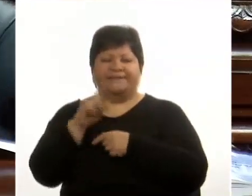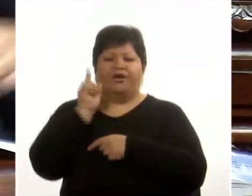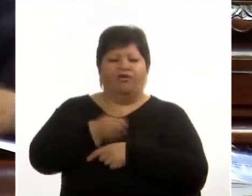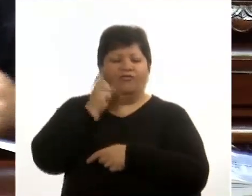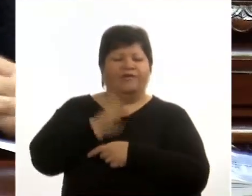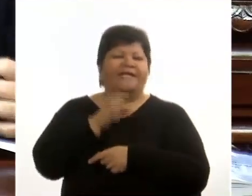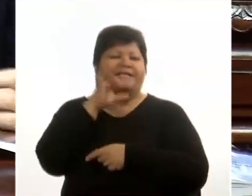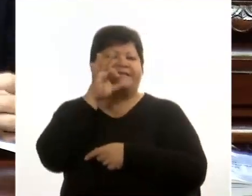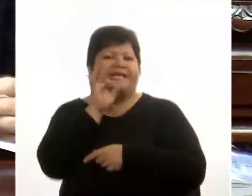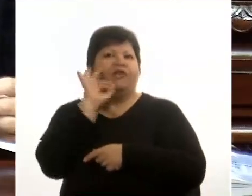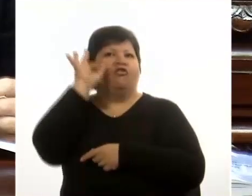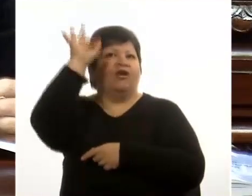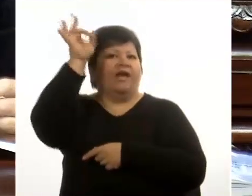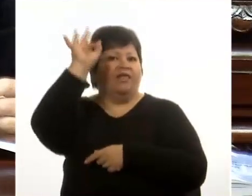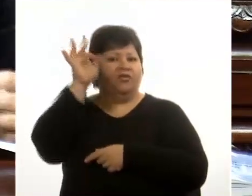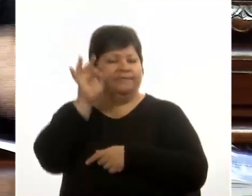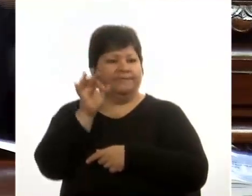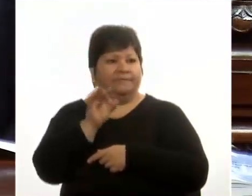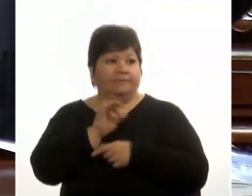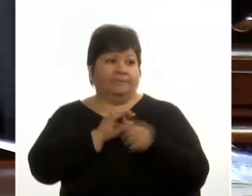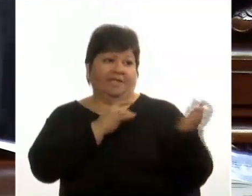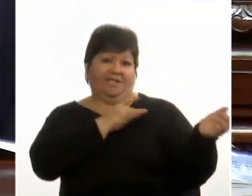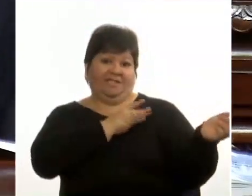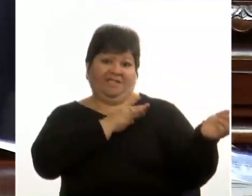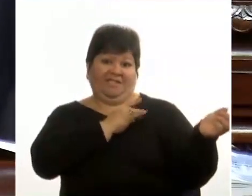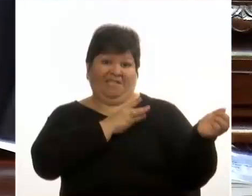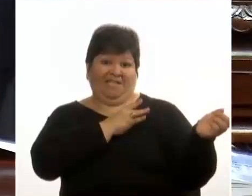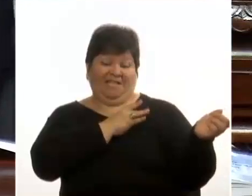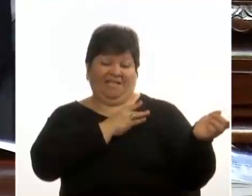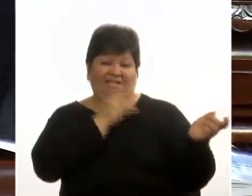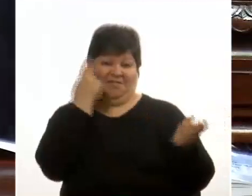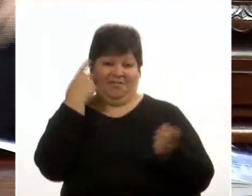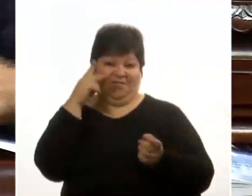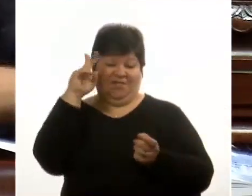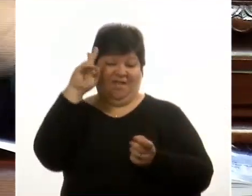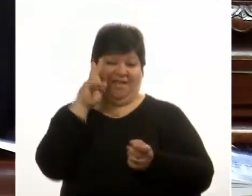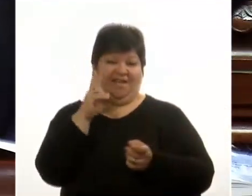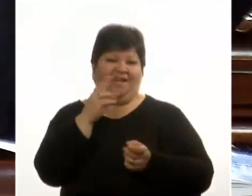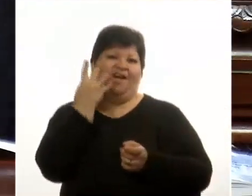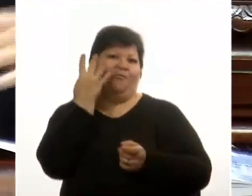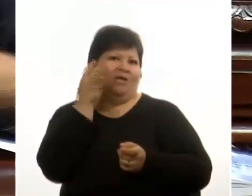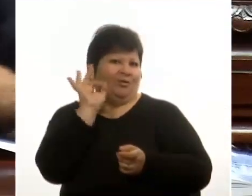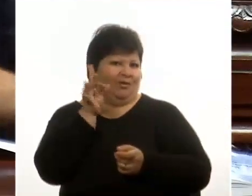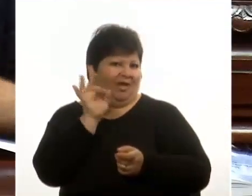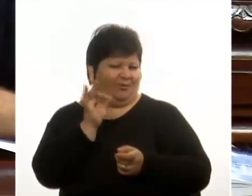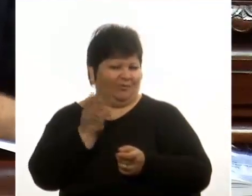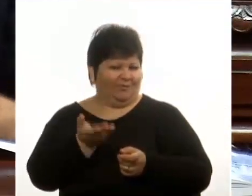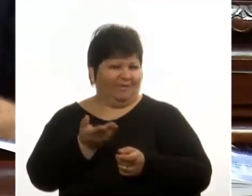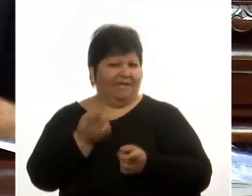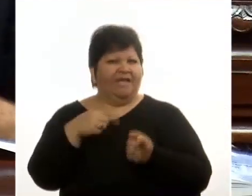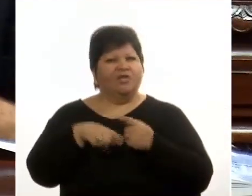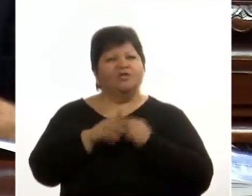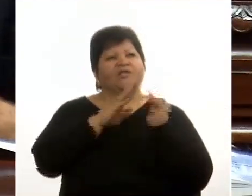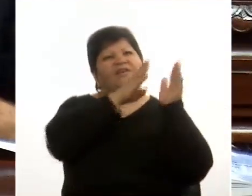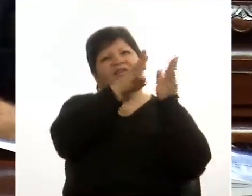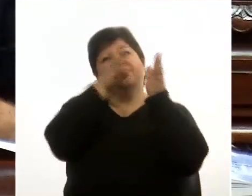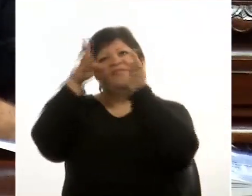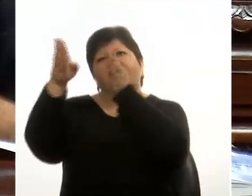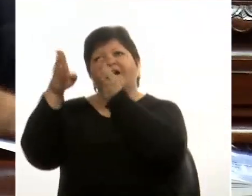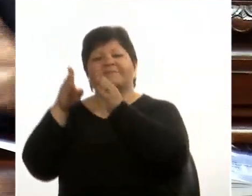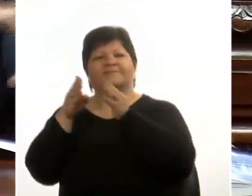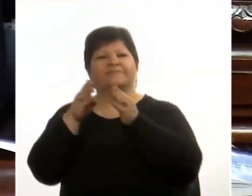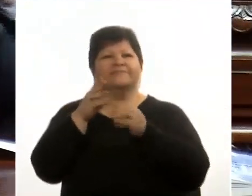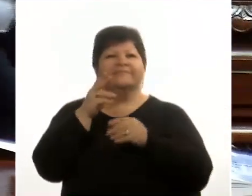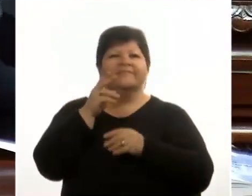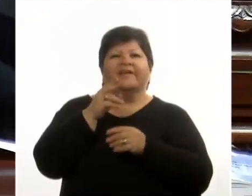viaja a fruta de ellos a cuatro. Entonces después cuando uno llega a las góndolas de los países donde va la fruta de uno y